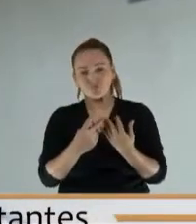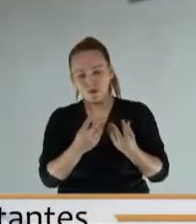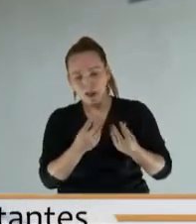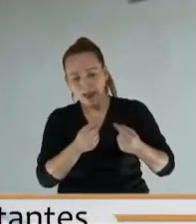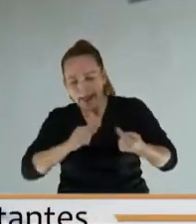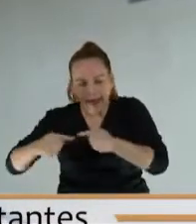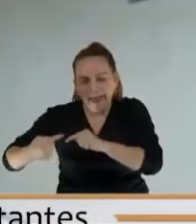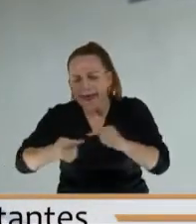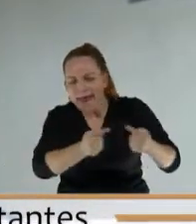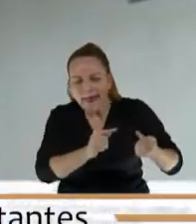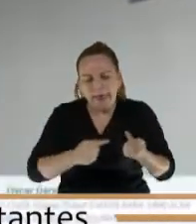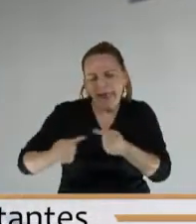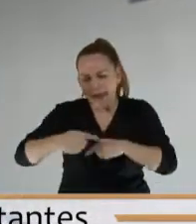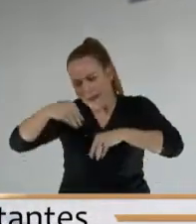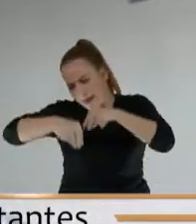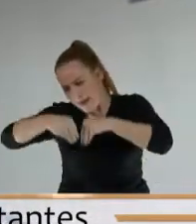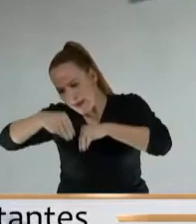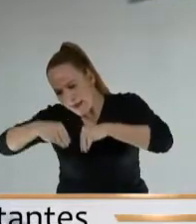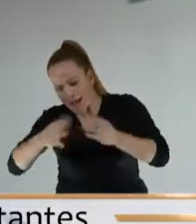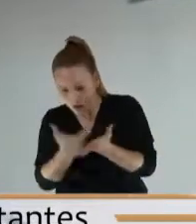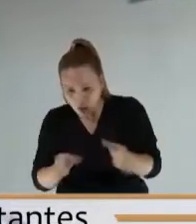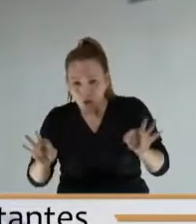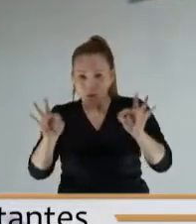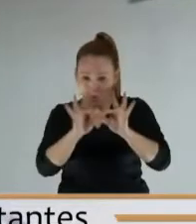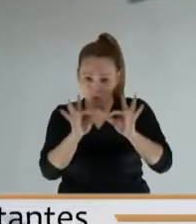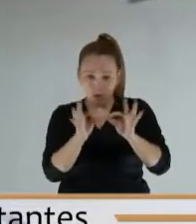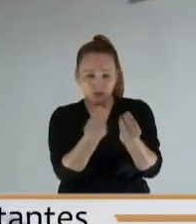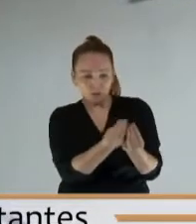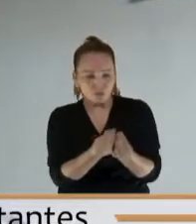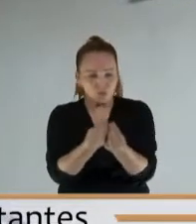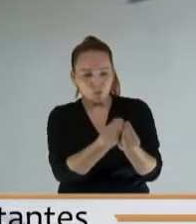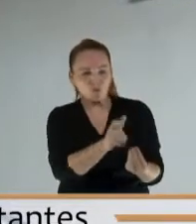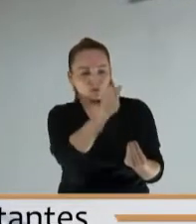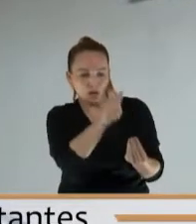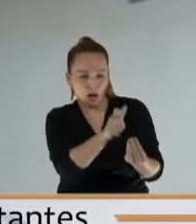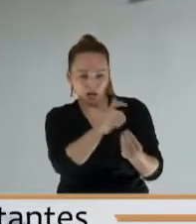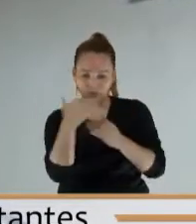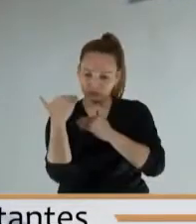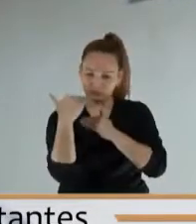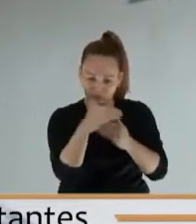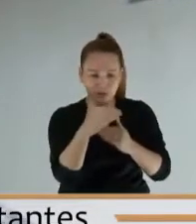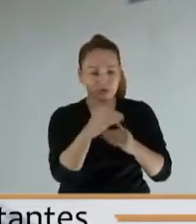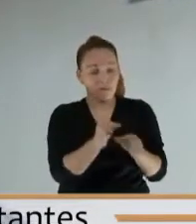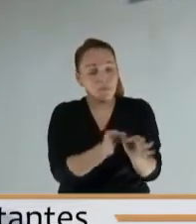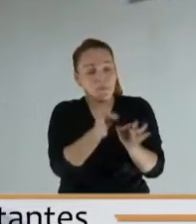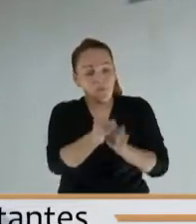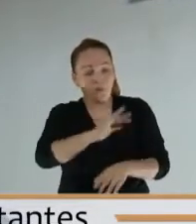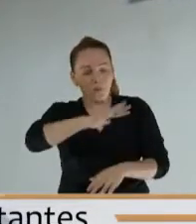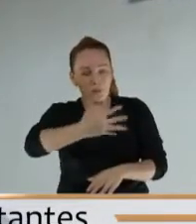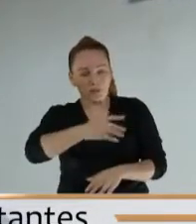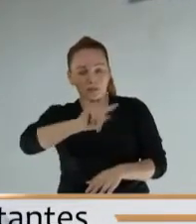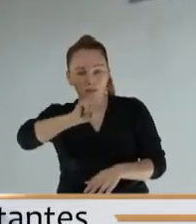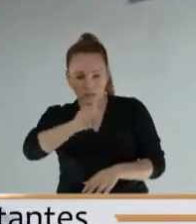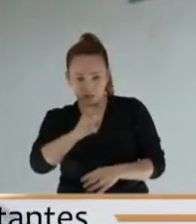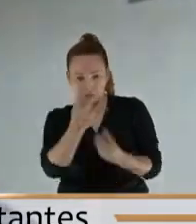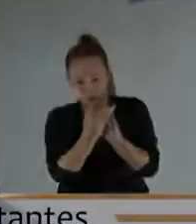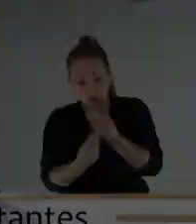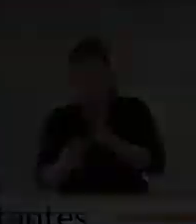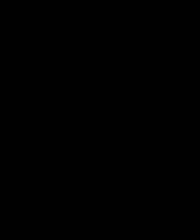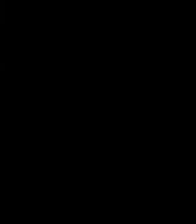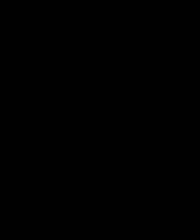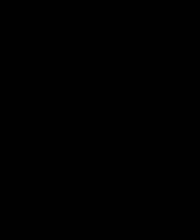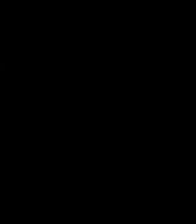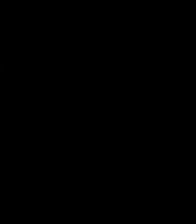para honrar y dignificar el salario de los concejales de los municipios de quinta y sexta categoría gracias señor presidente